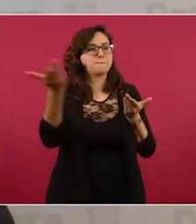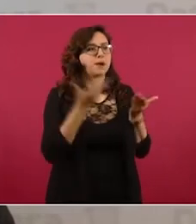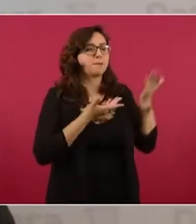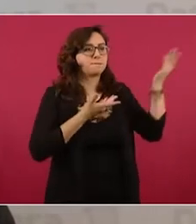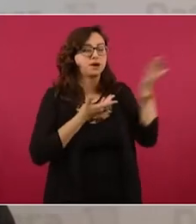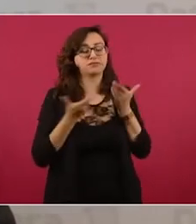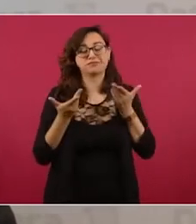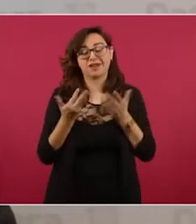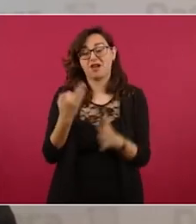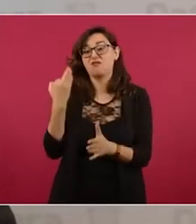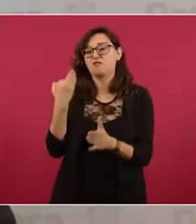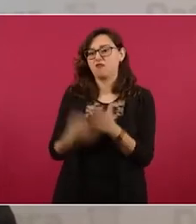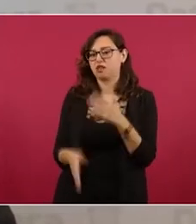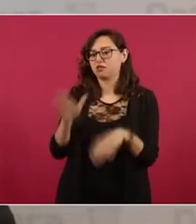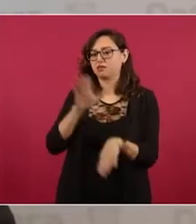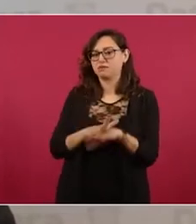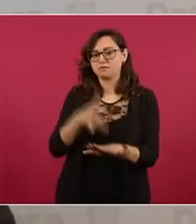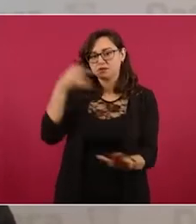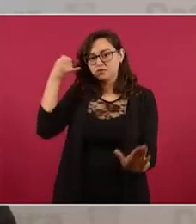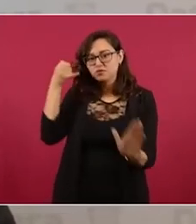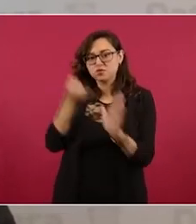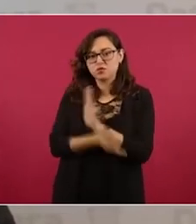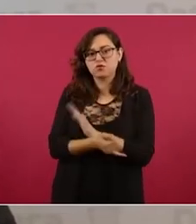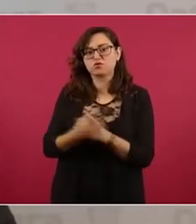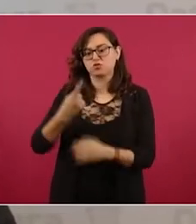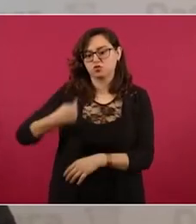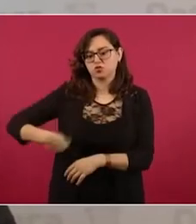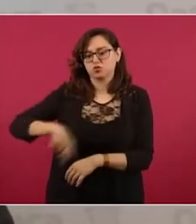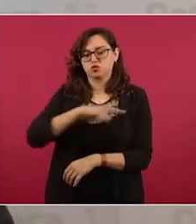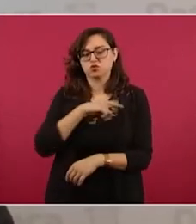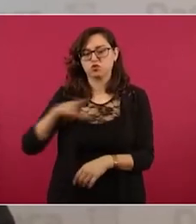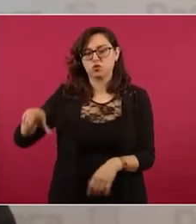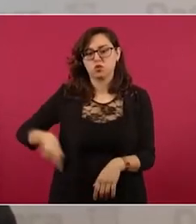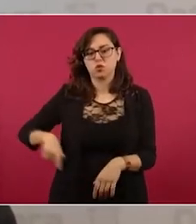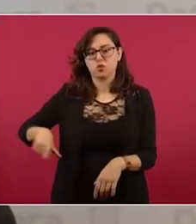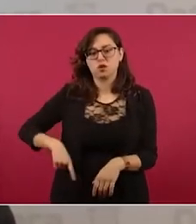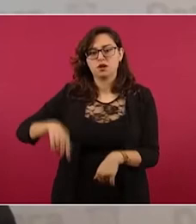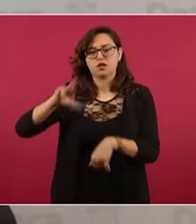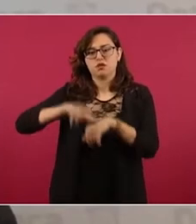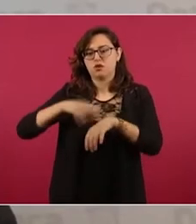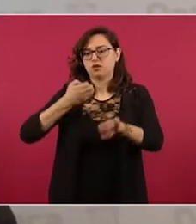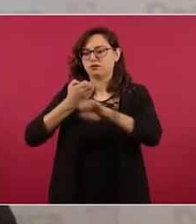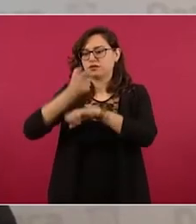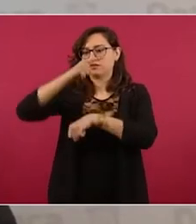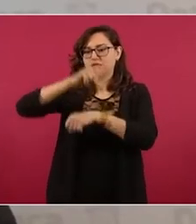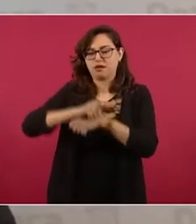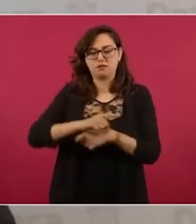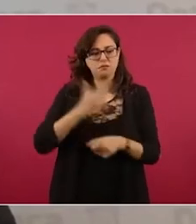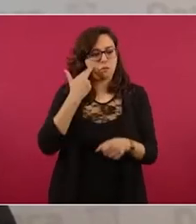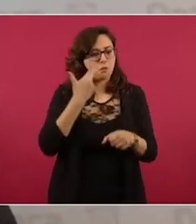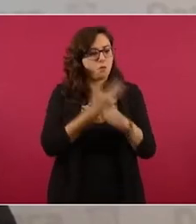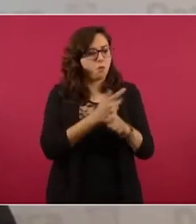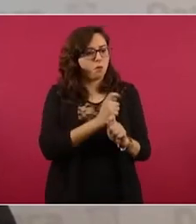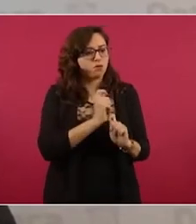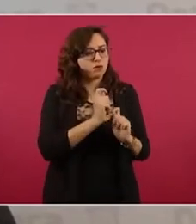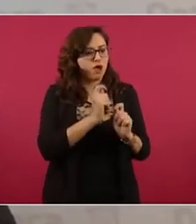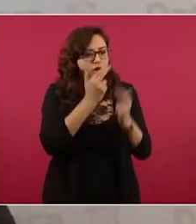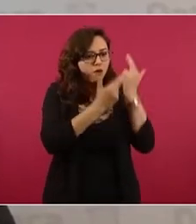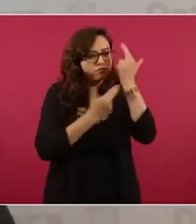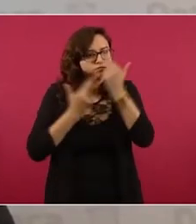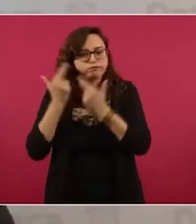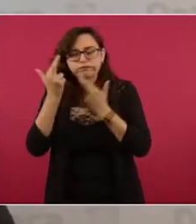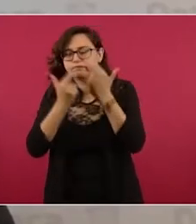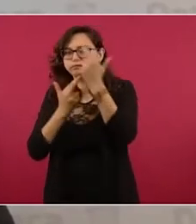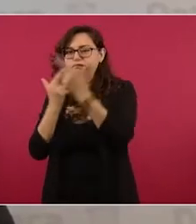corroborar como Estado esa información. Entonces, son 33 desaparecidos y 11